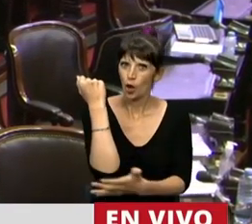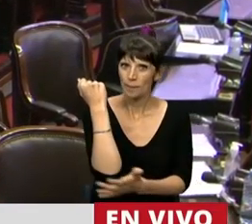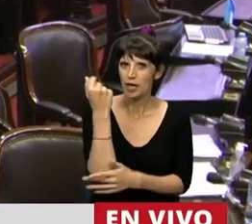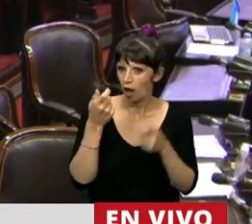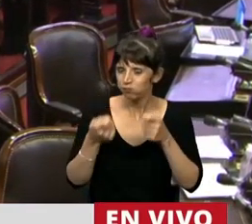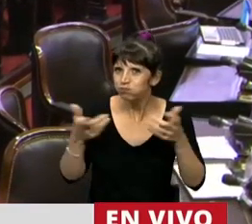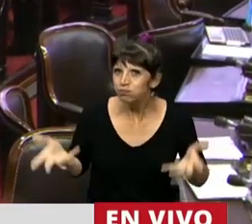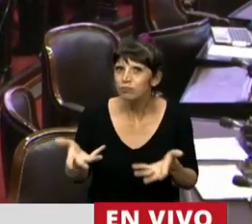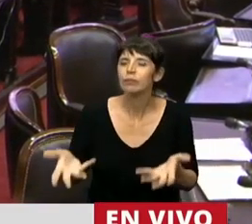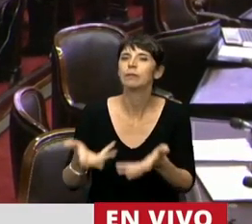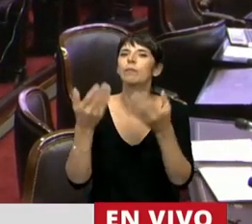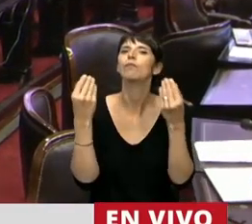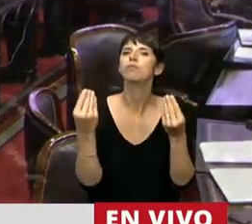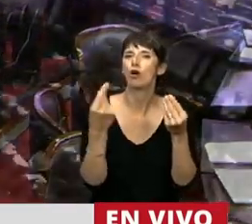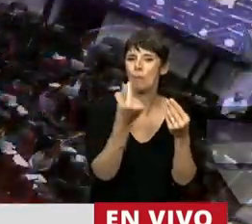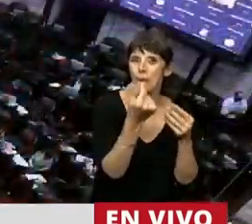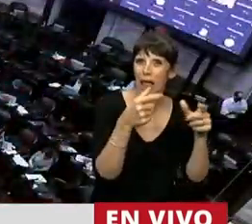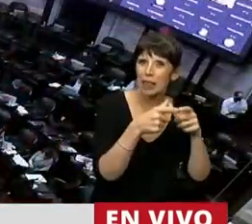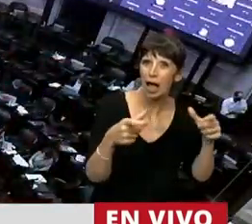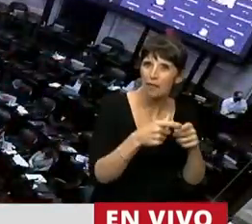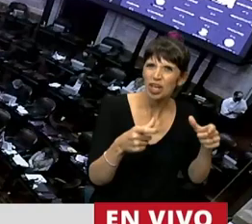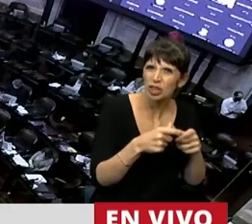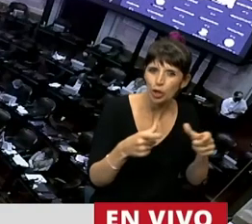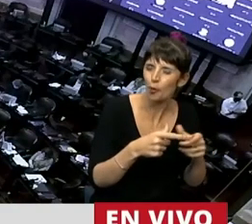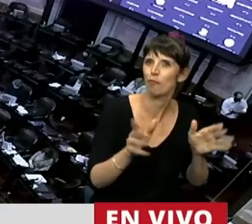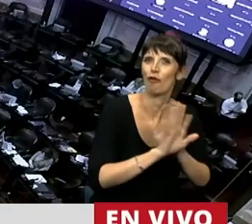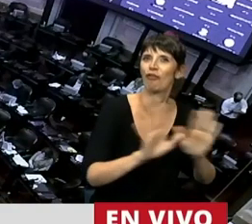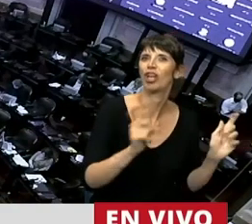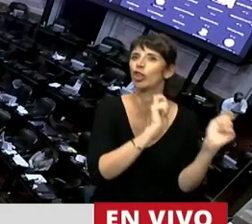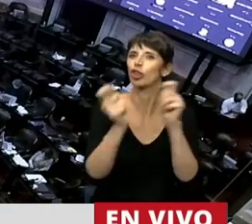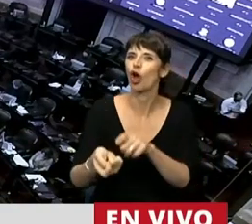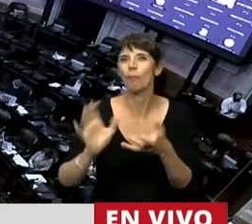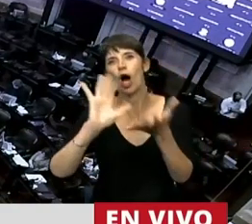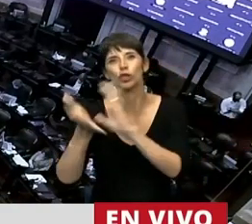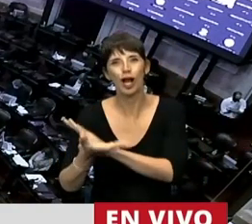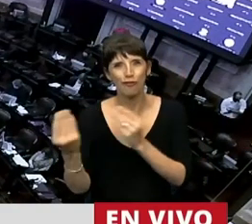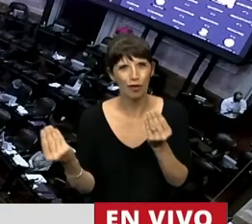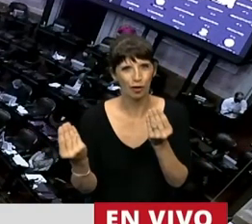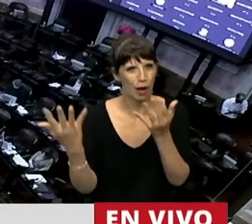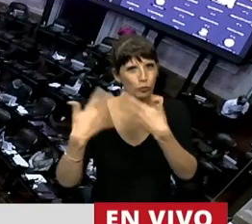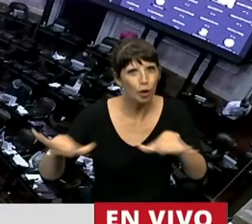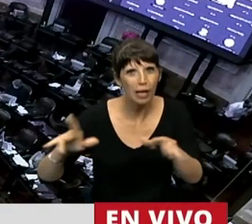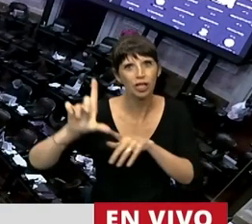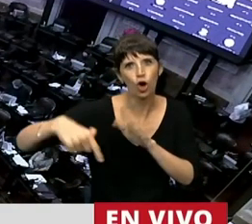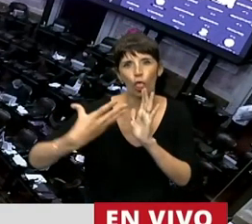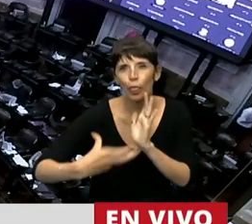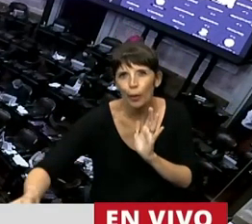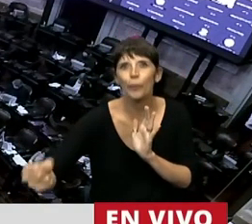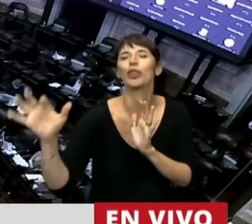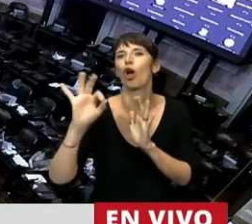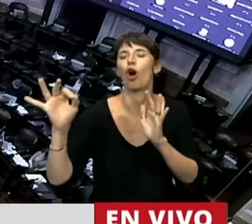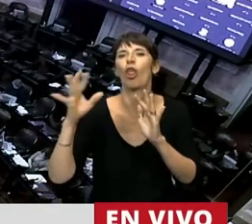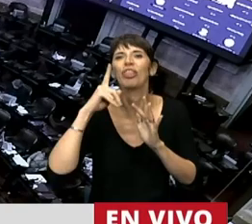inmediatas. Por último, señor presidente, creemos que estamos en este sentido promoviendo un beneficio que va a tener